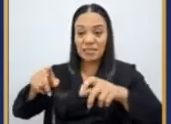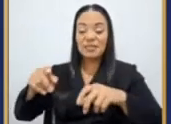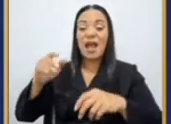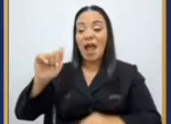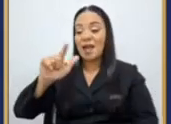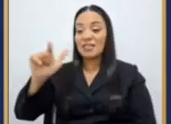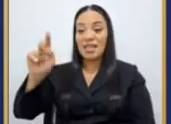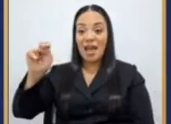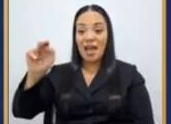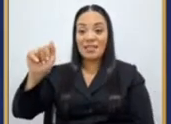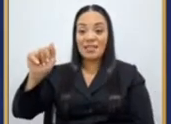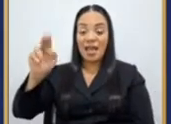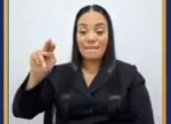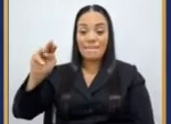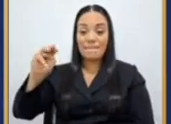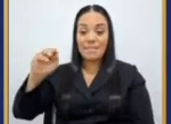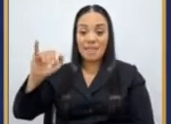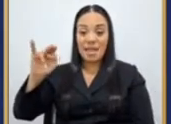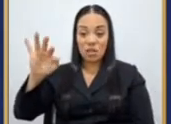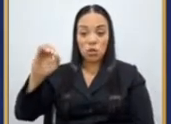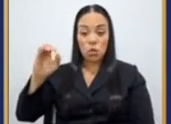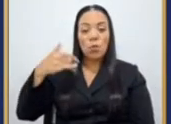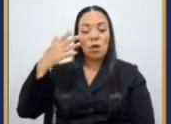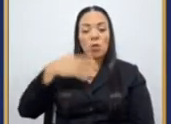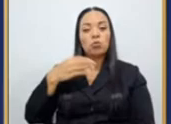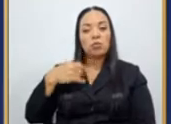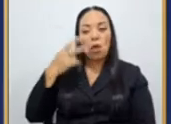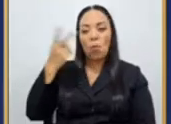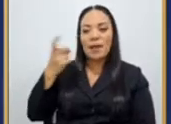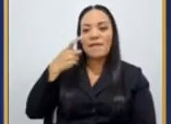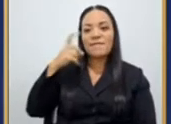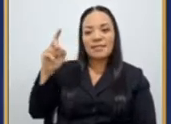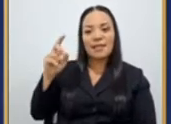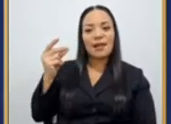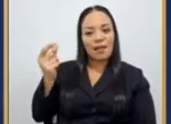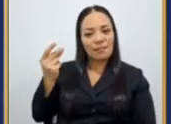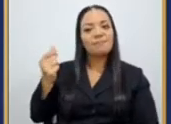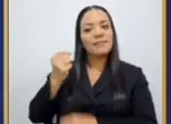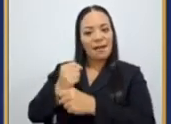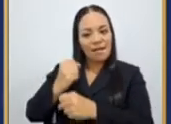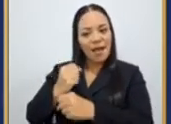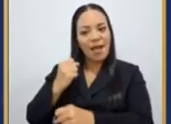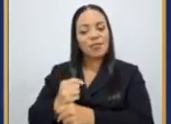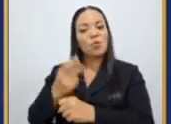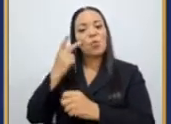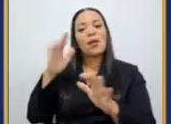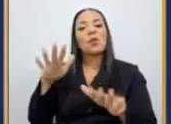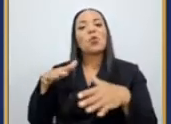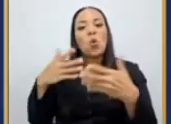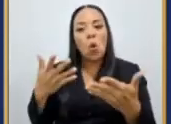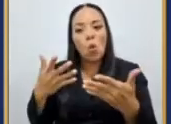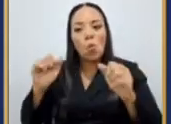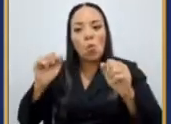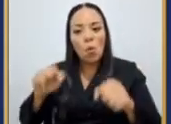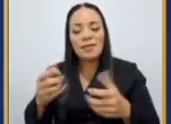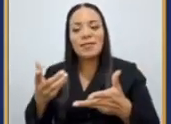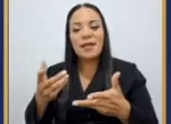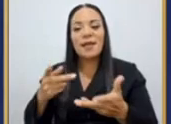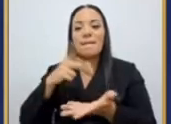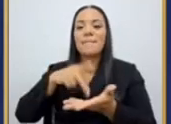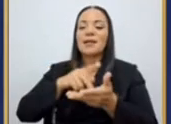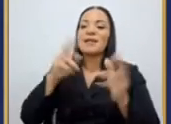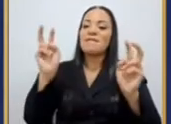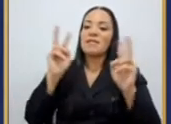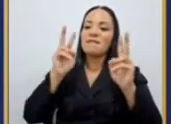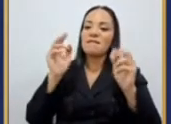fiscalía se puso las pilas para ver cómo puede ser que el parque viva haya